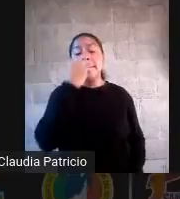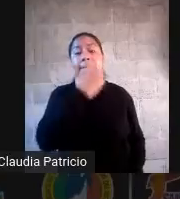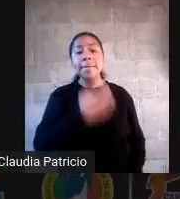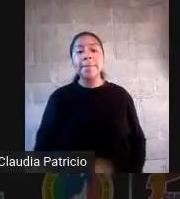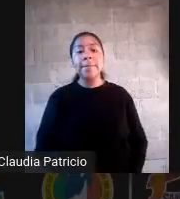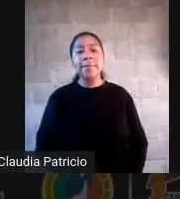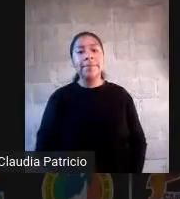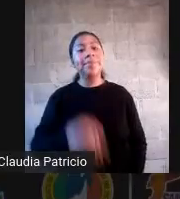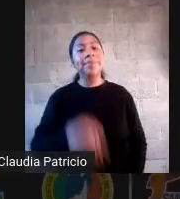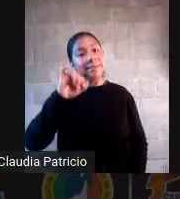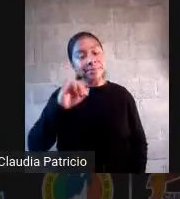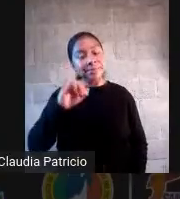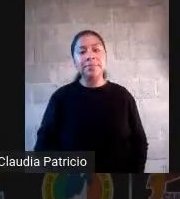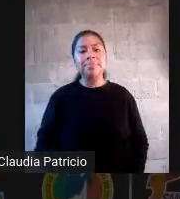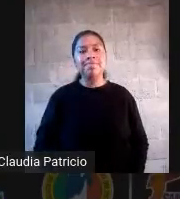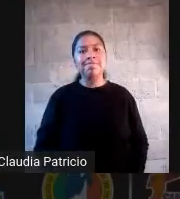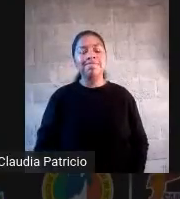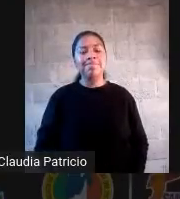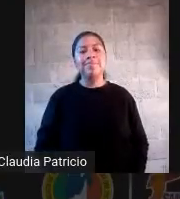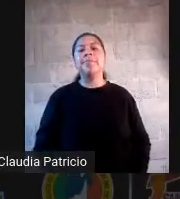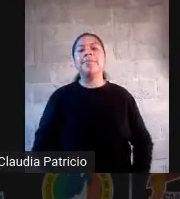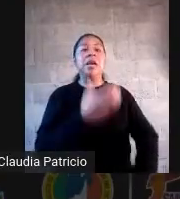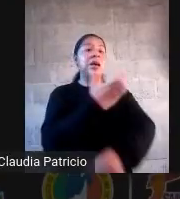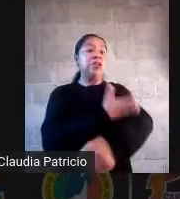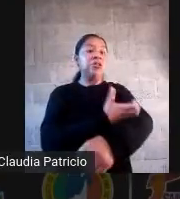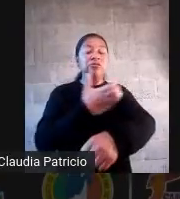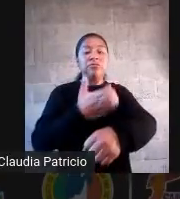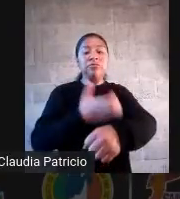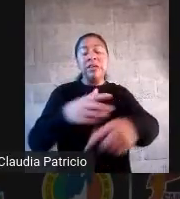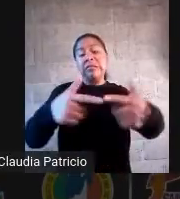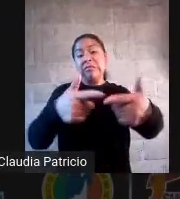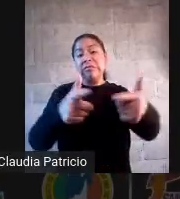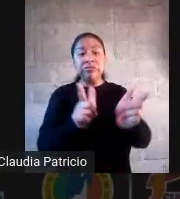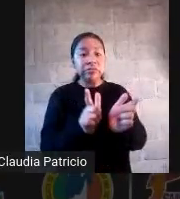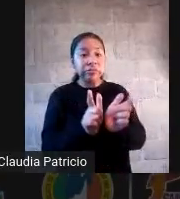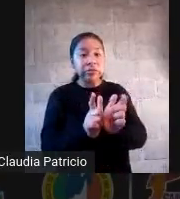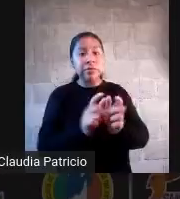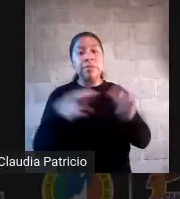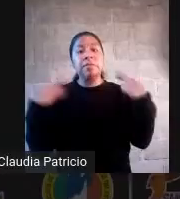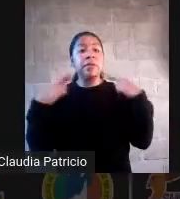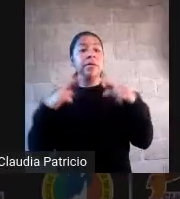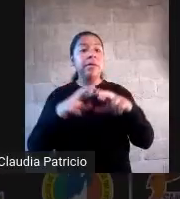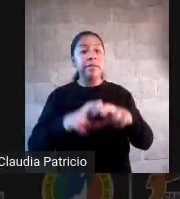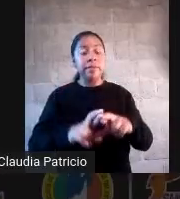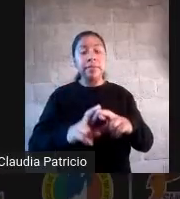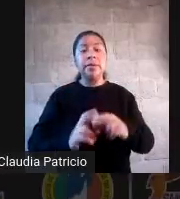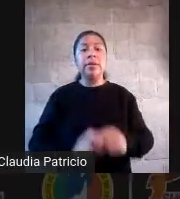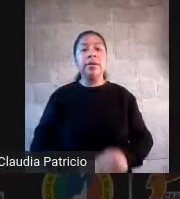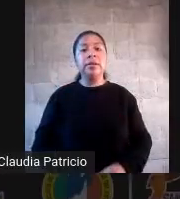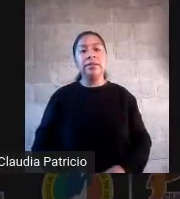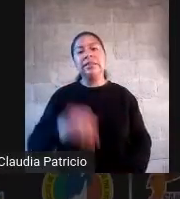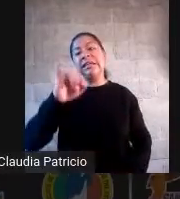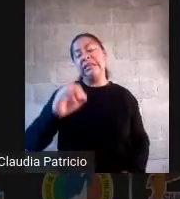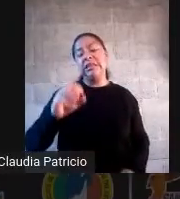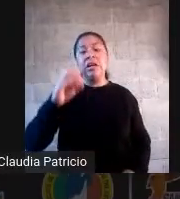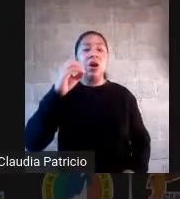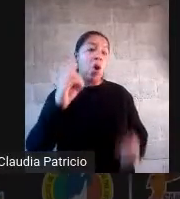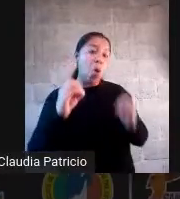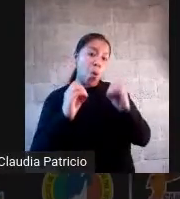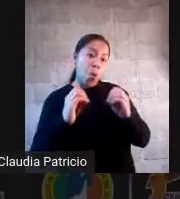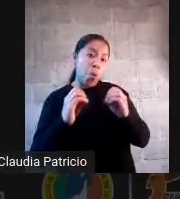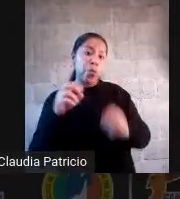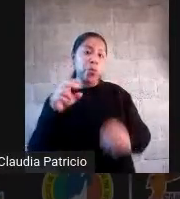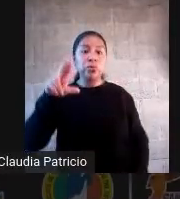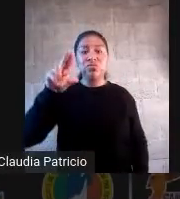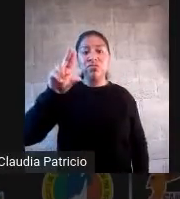colectivo decide si o no se le da un uso formativo a la evaluación. No van a encontrar en un libro, a ver,